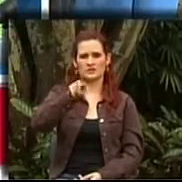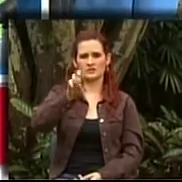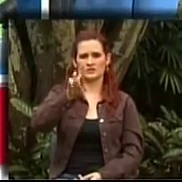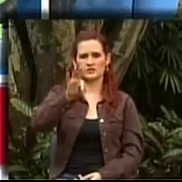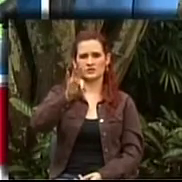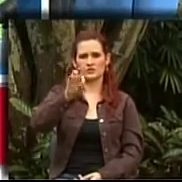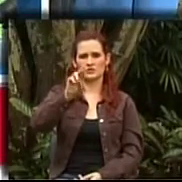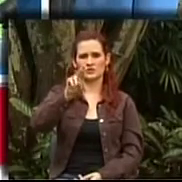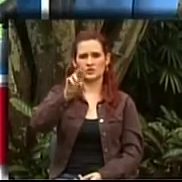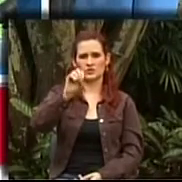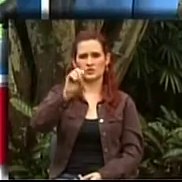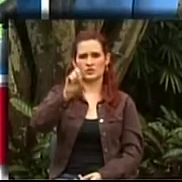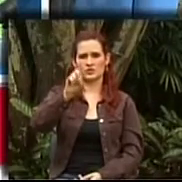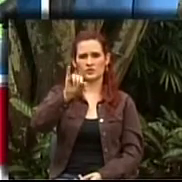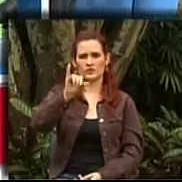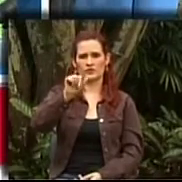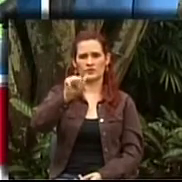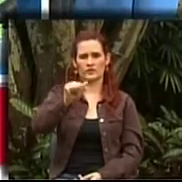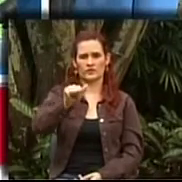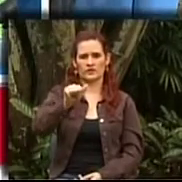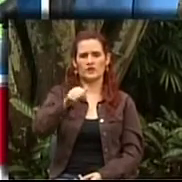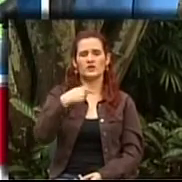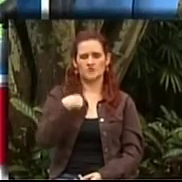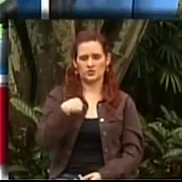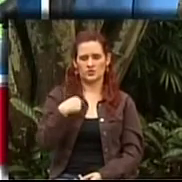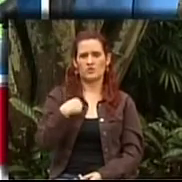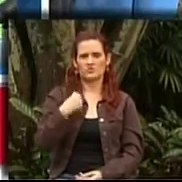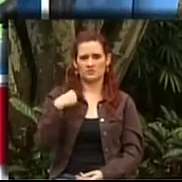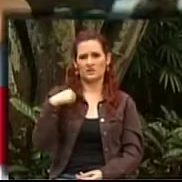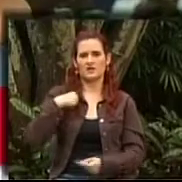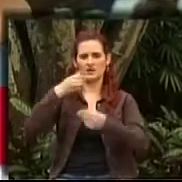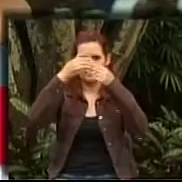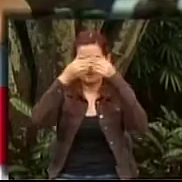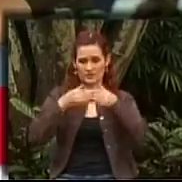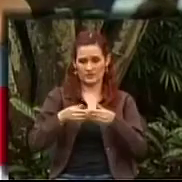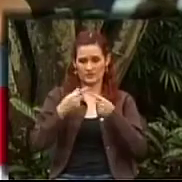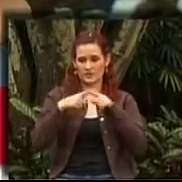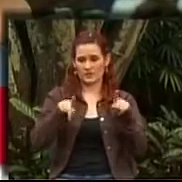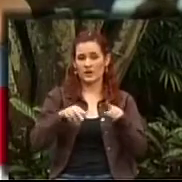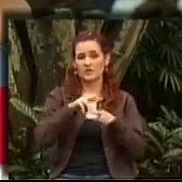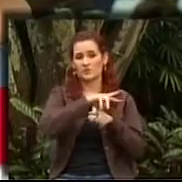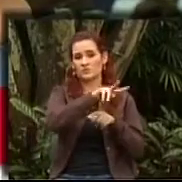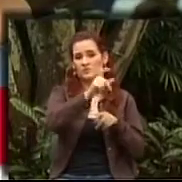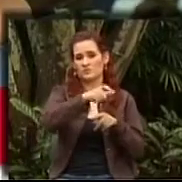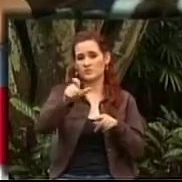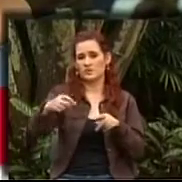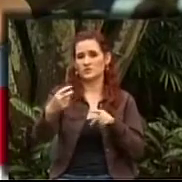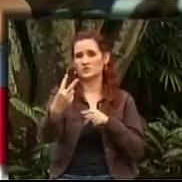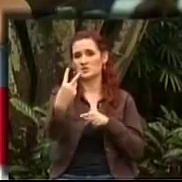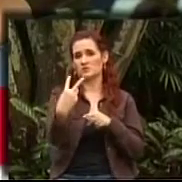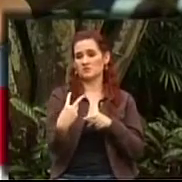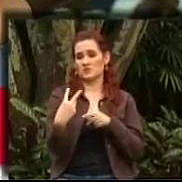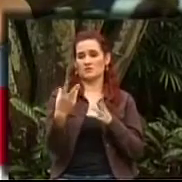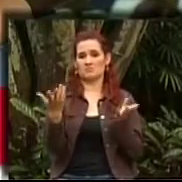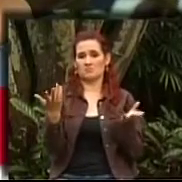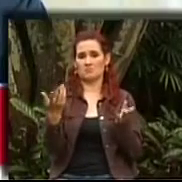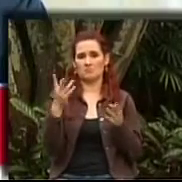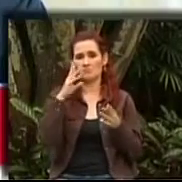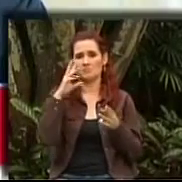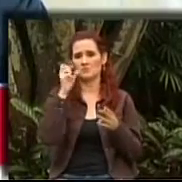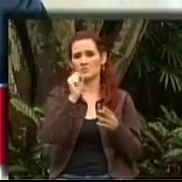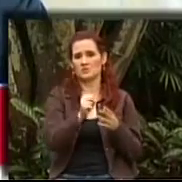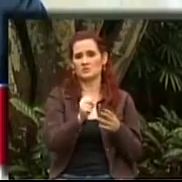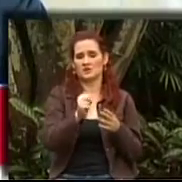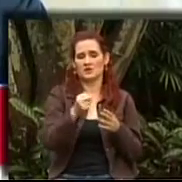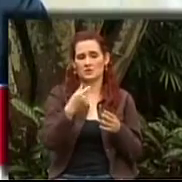soy discapacitado, pero no me ven como tal, porque para el resto de la sociedad soy una persona liada, simplemente tengo un